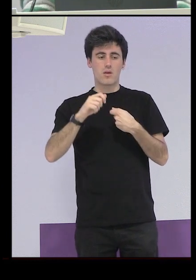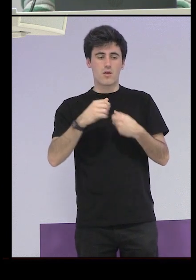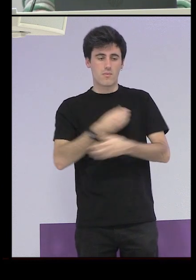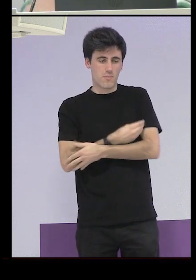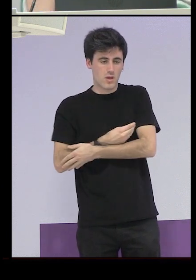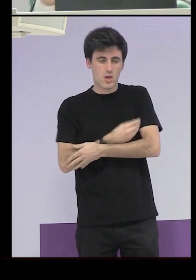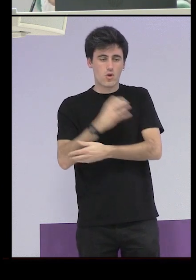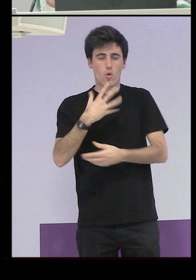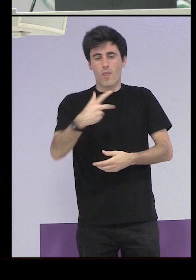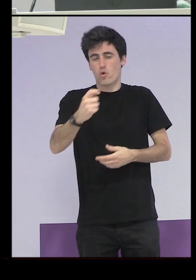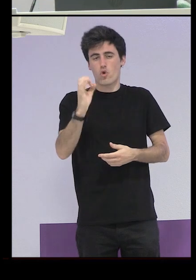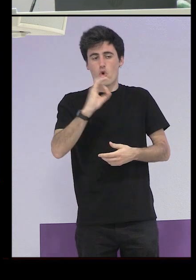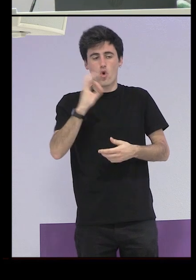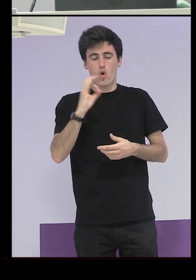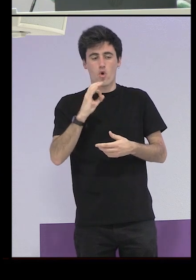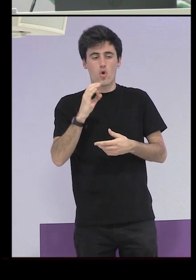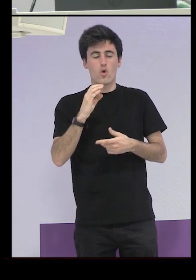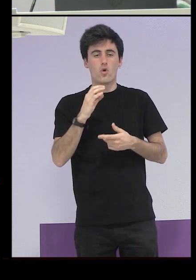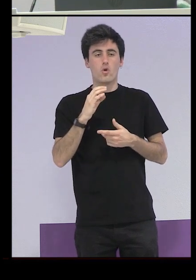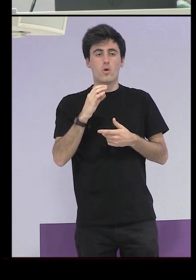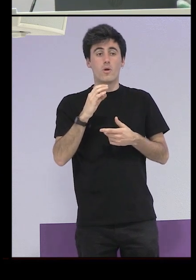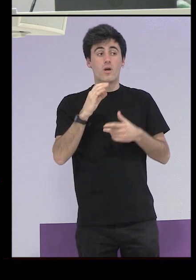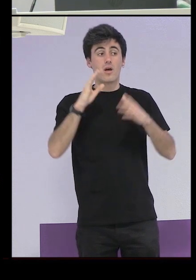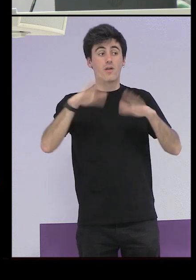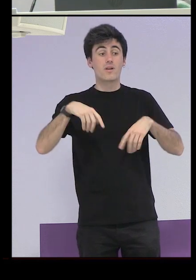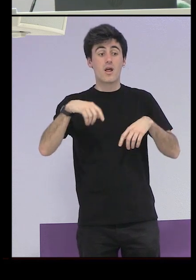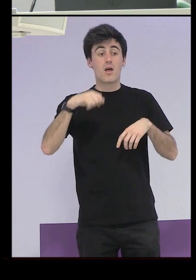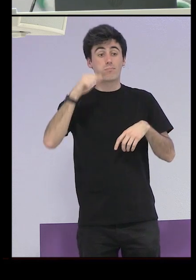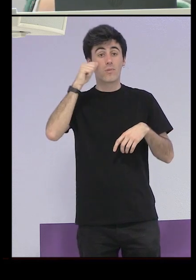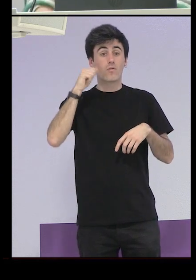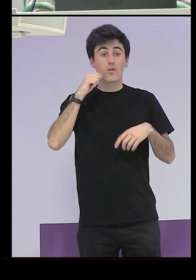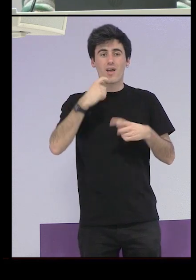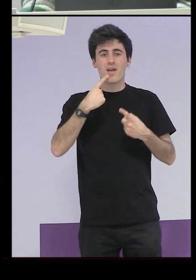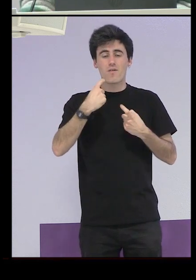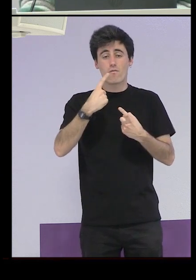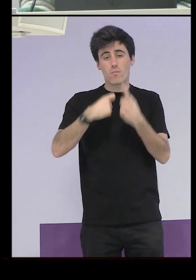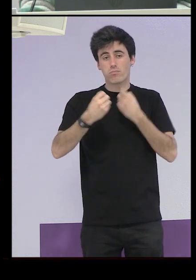casos o por lo menos las adopciones no informadas correctamente